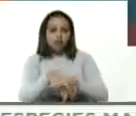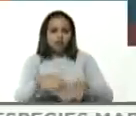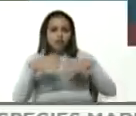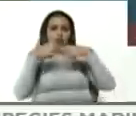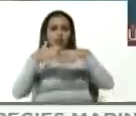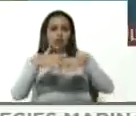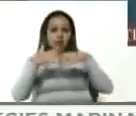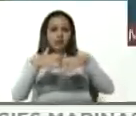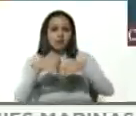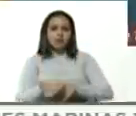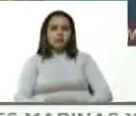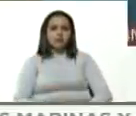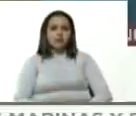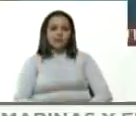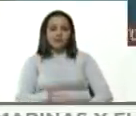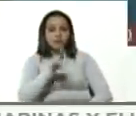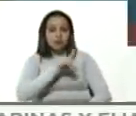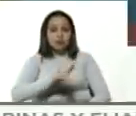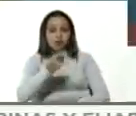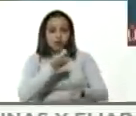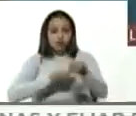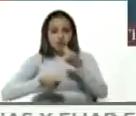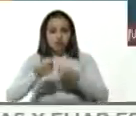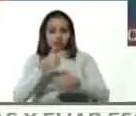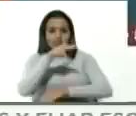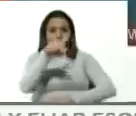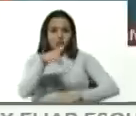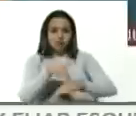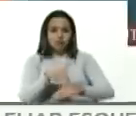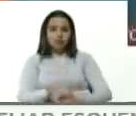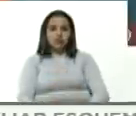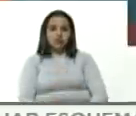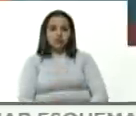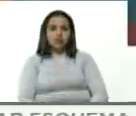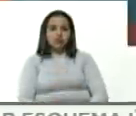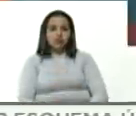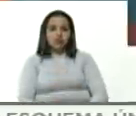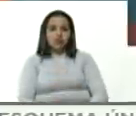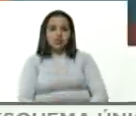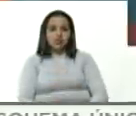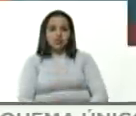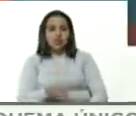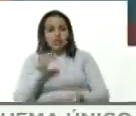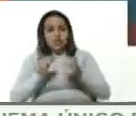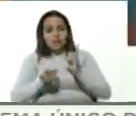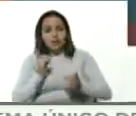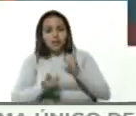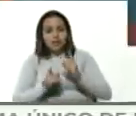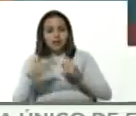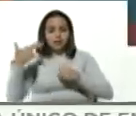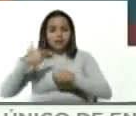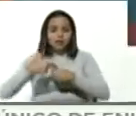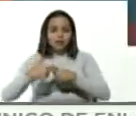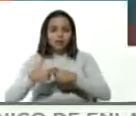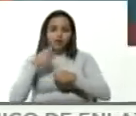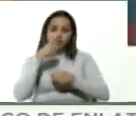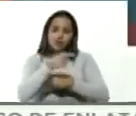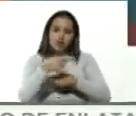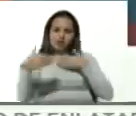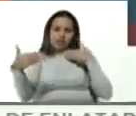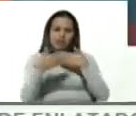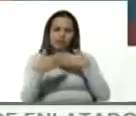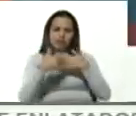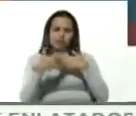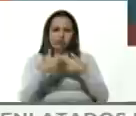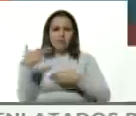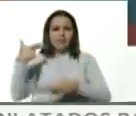a partir de la renta, la ganancia, del ingreso nacional que depende en buena parte del petróleo. Si usted ataca la producción